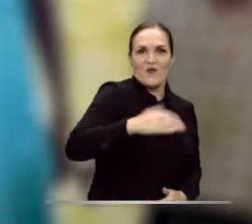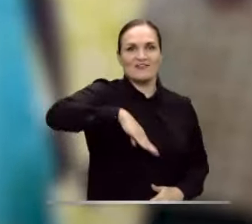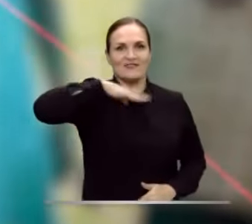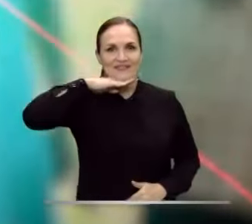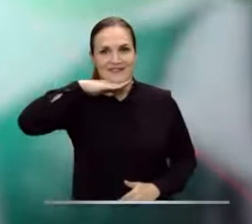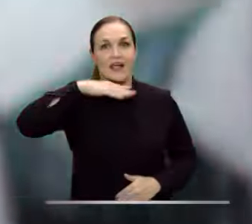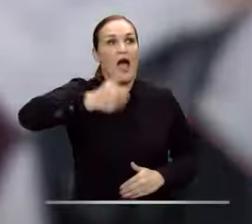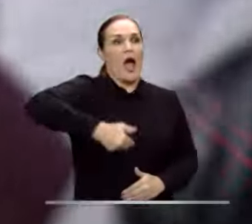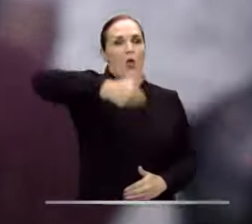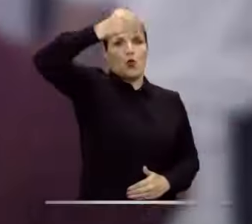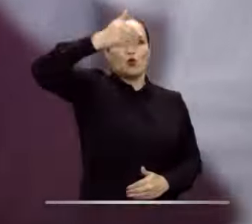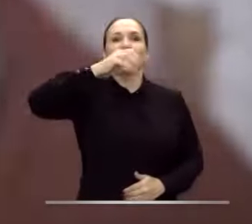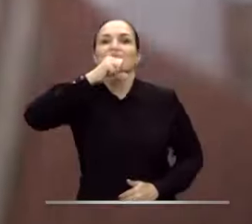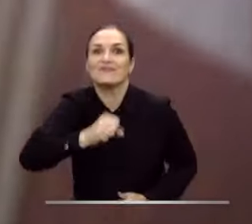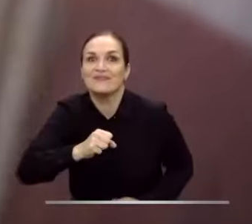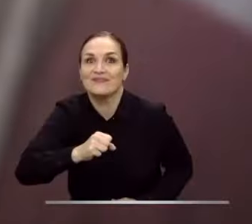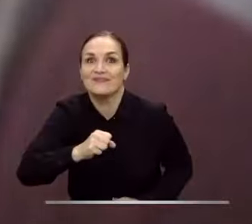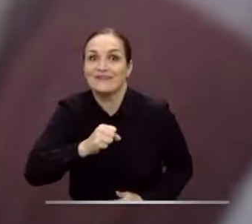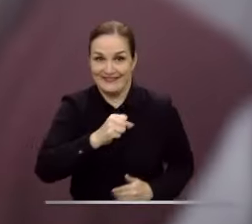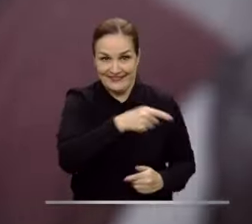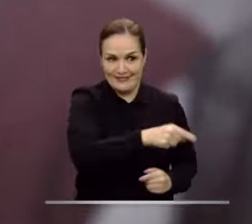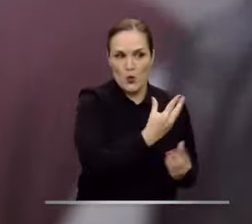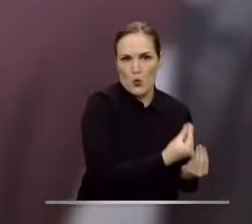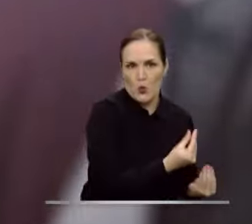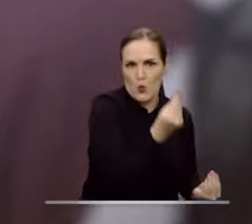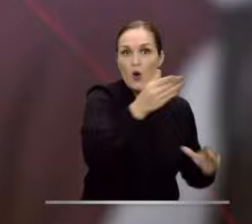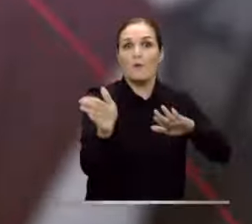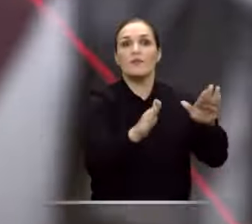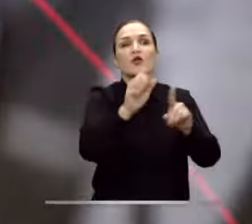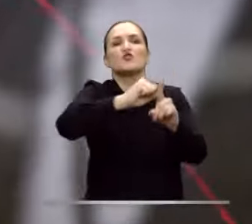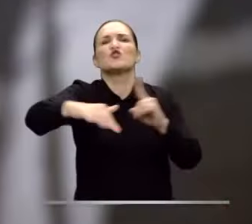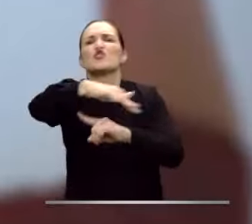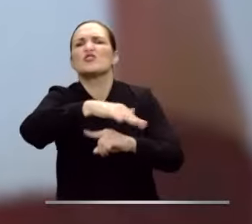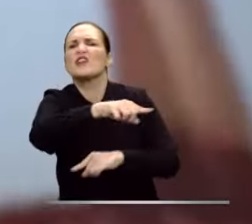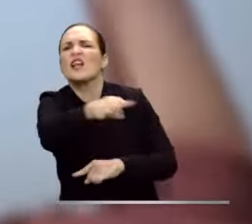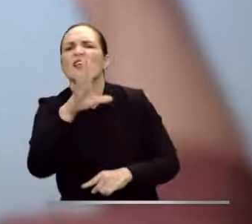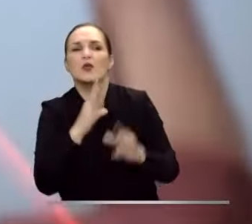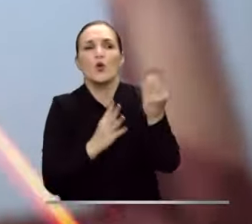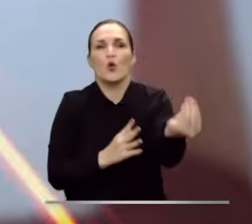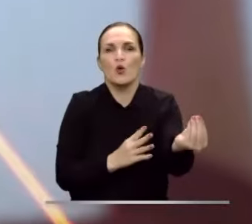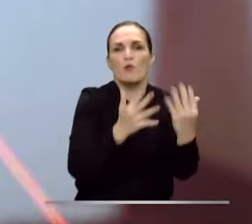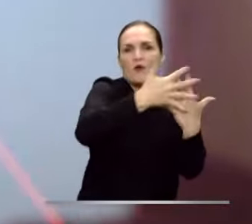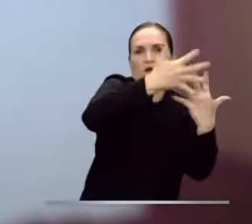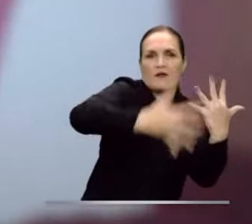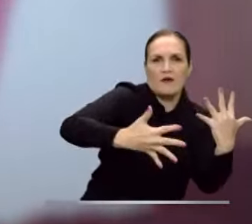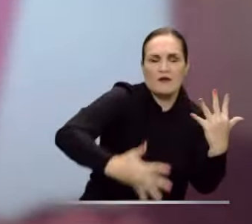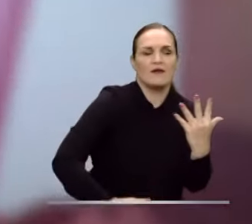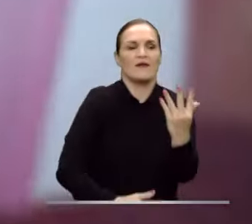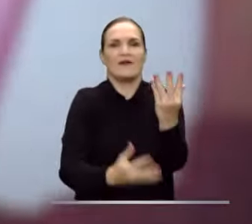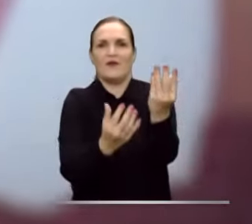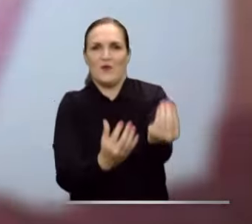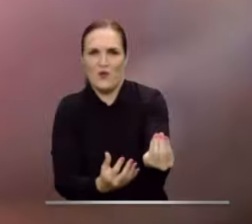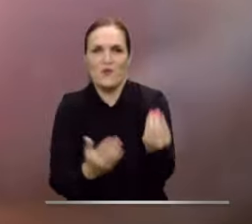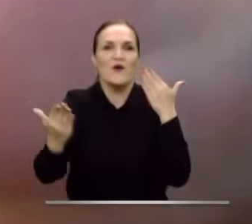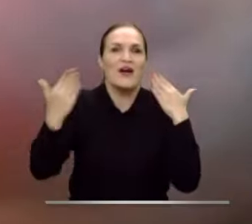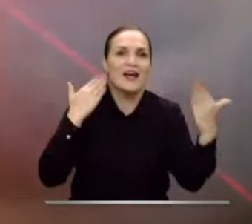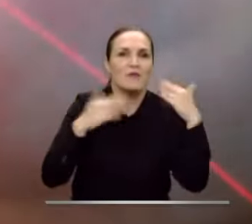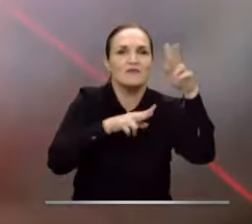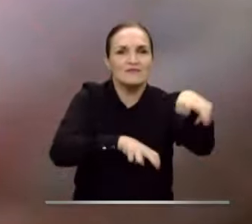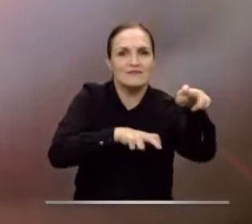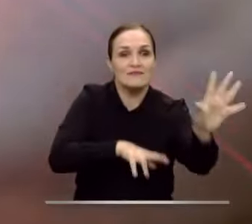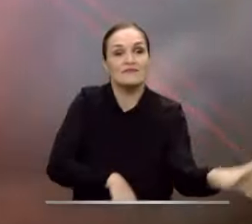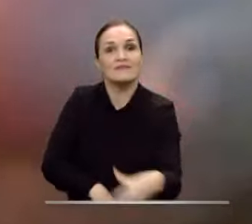juventud, adultez y personas mayores. Y por último sectores sociales compuesto por el sector LGBTIQ+,